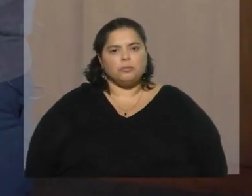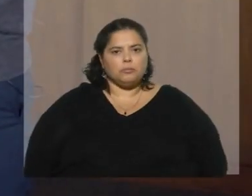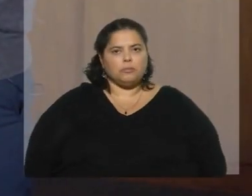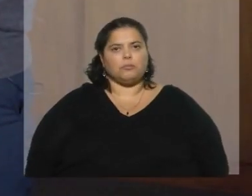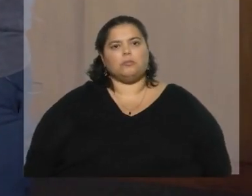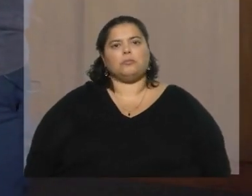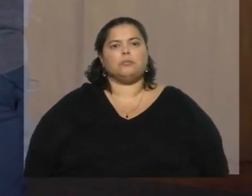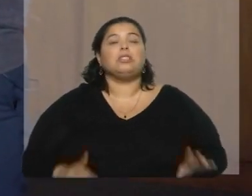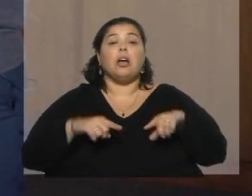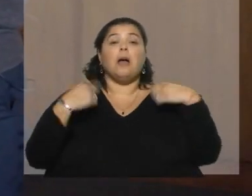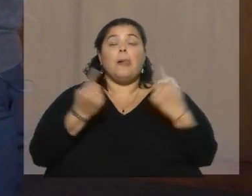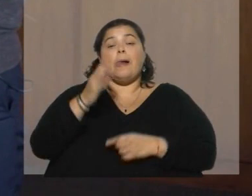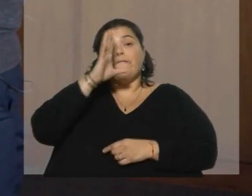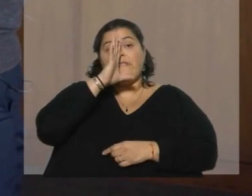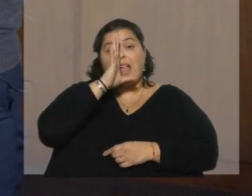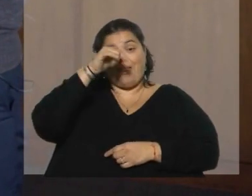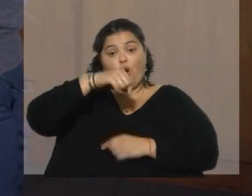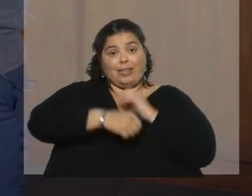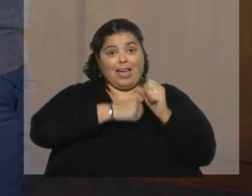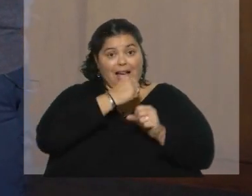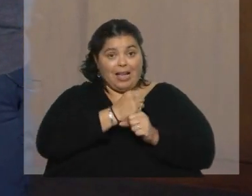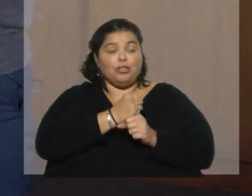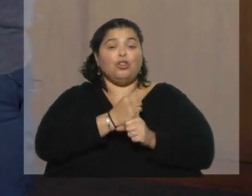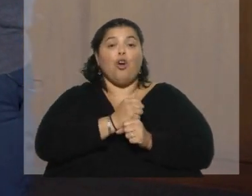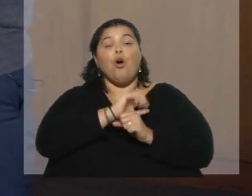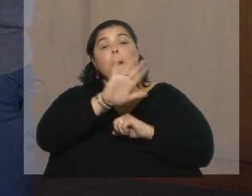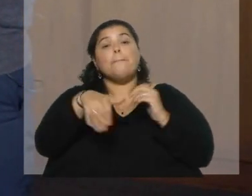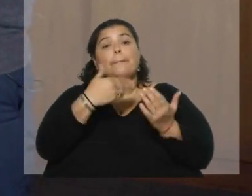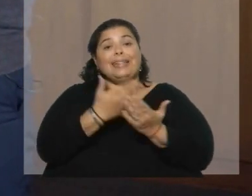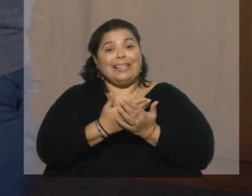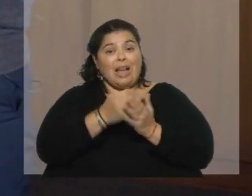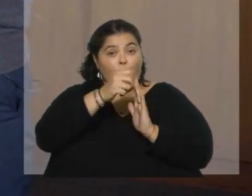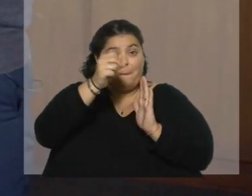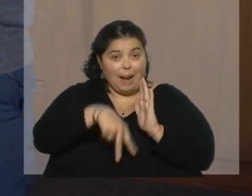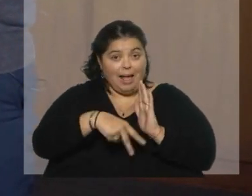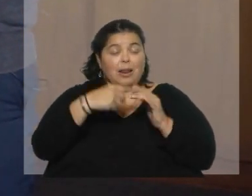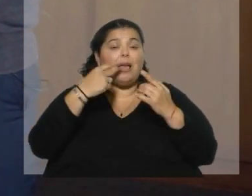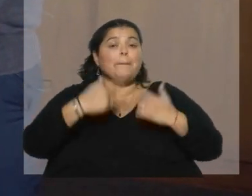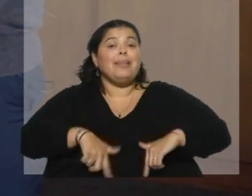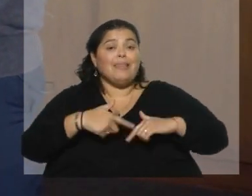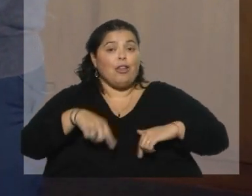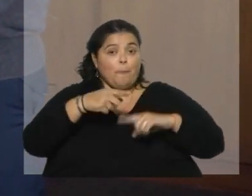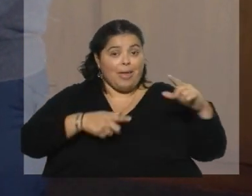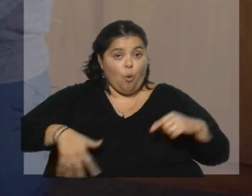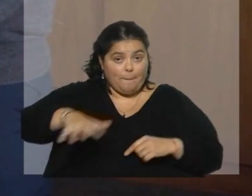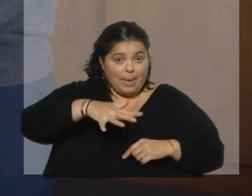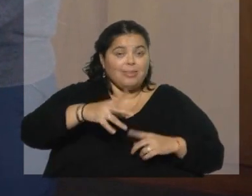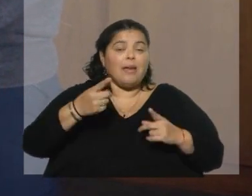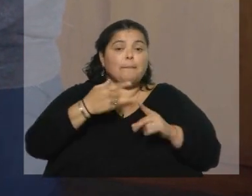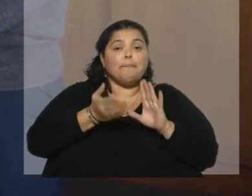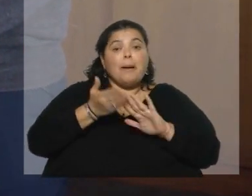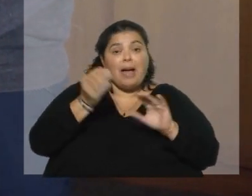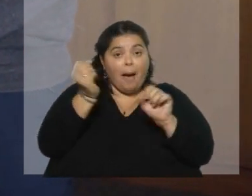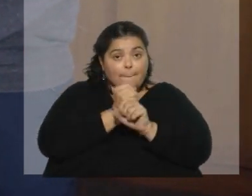Nosotros en febrero de este año finalmente pudimos presentar un plan al Ministerio de Ambiente para su aprobación que